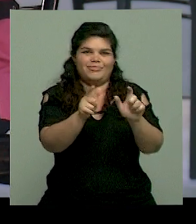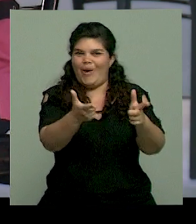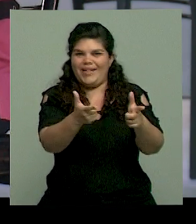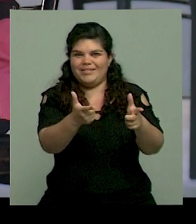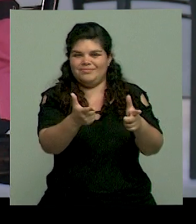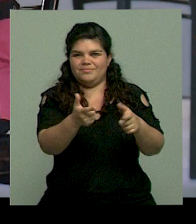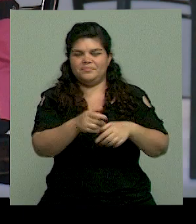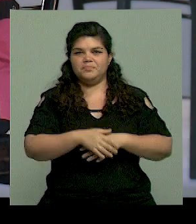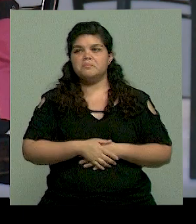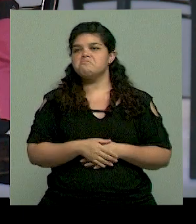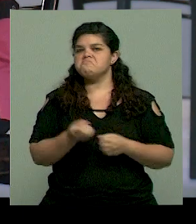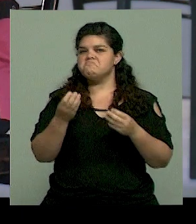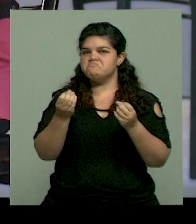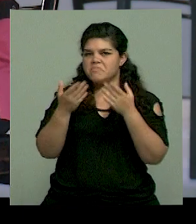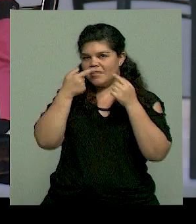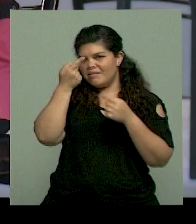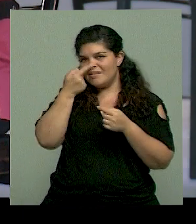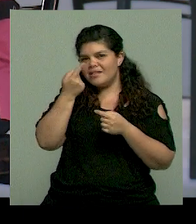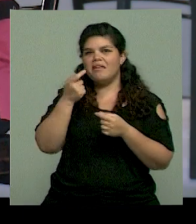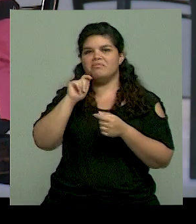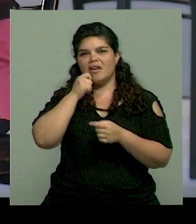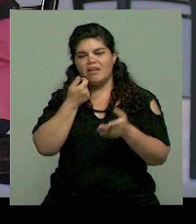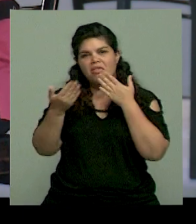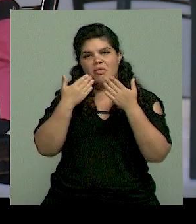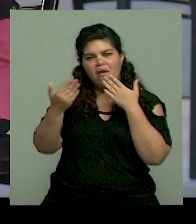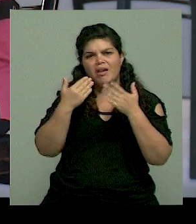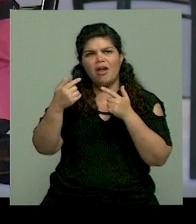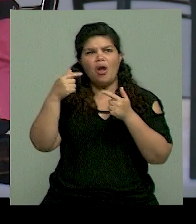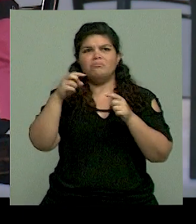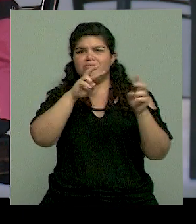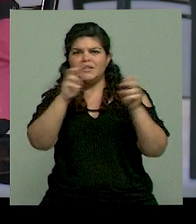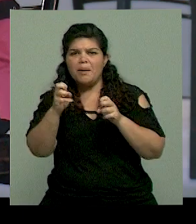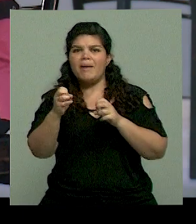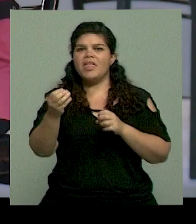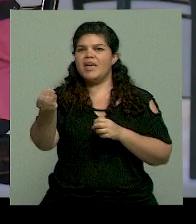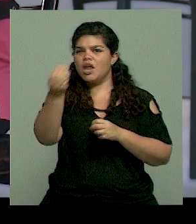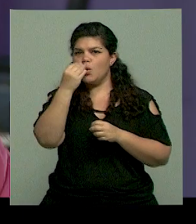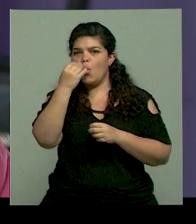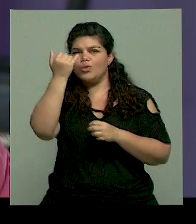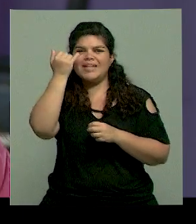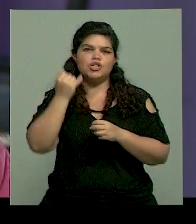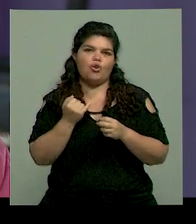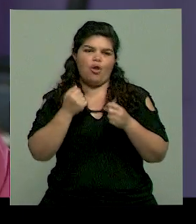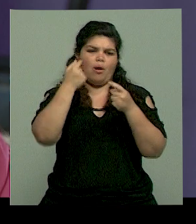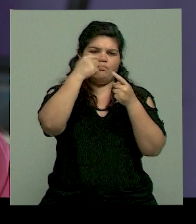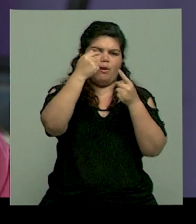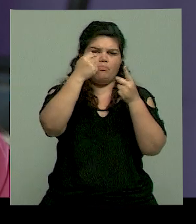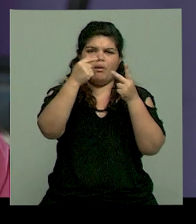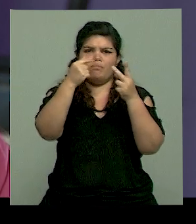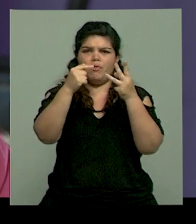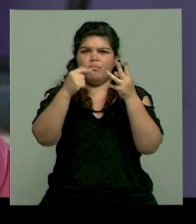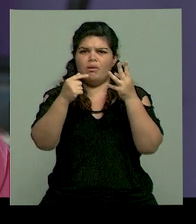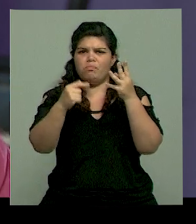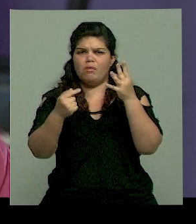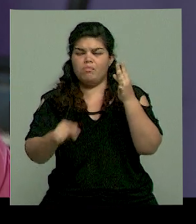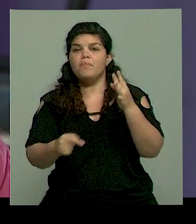charla, creo que ha sido bastante interesante y hay muchos temas para tocar en la nutrición que vamos